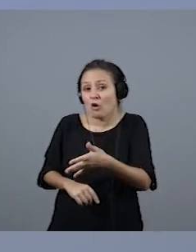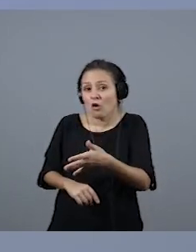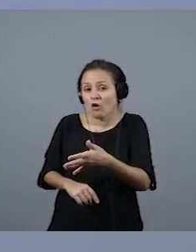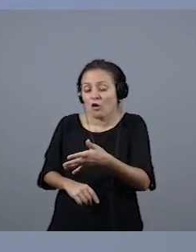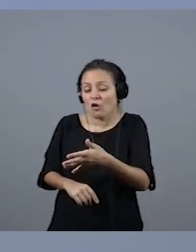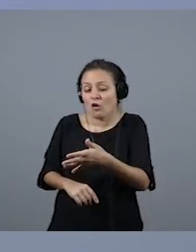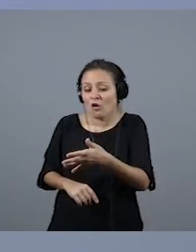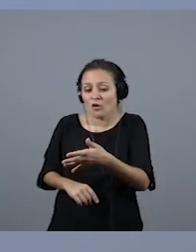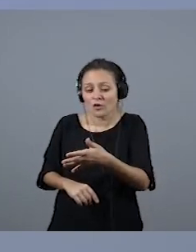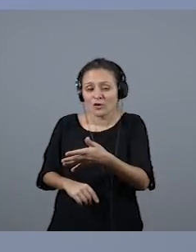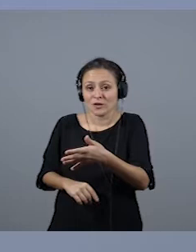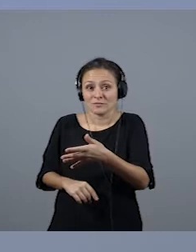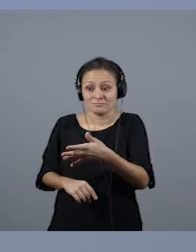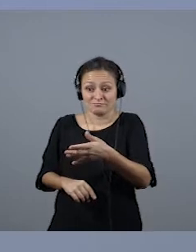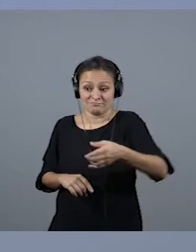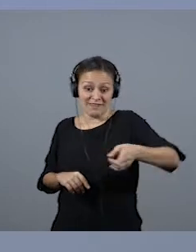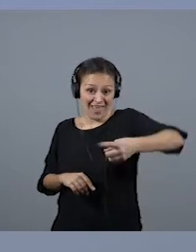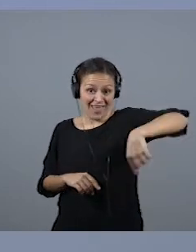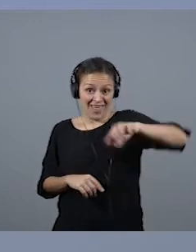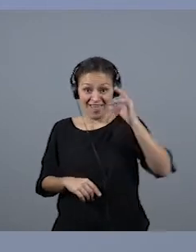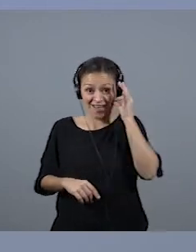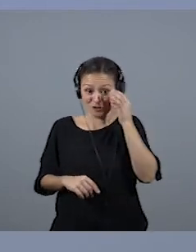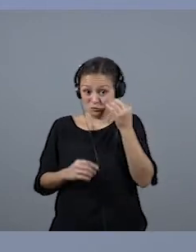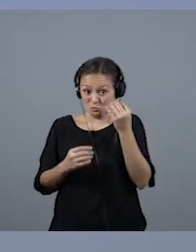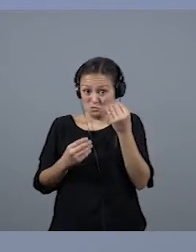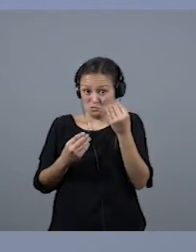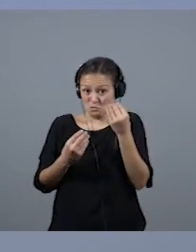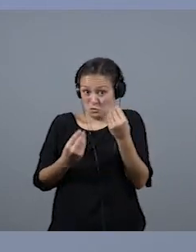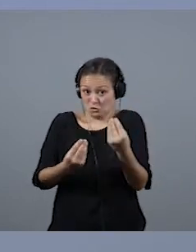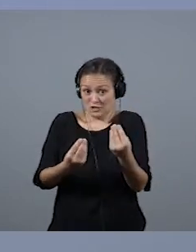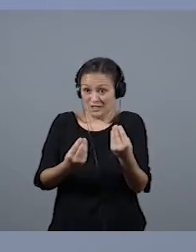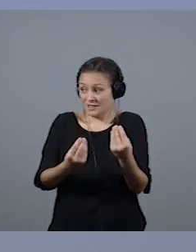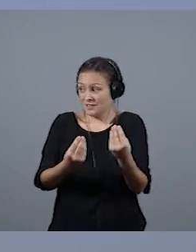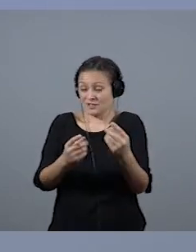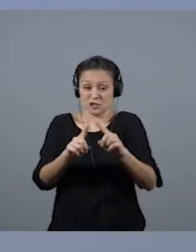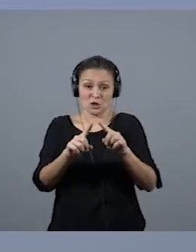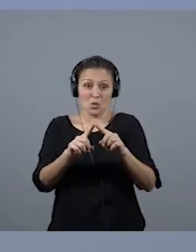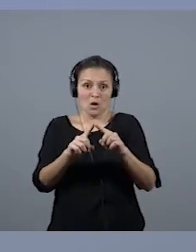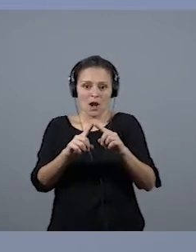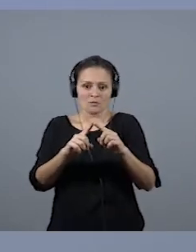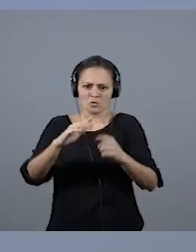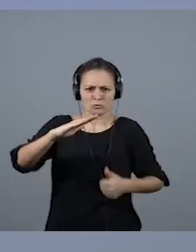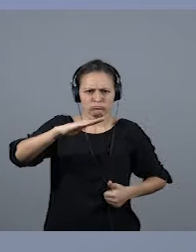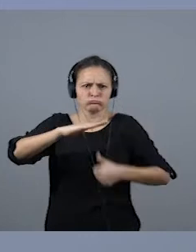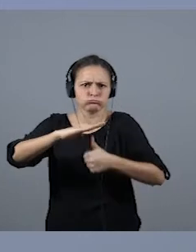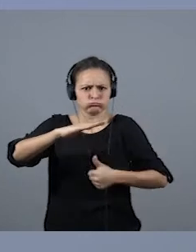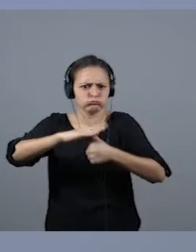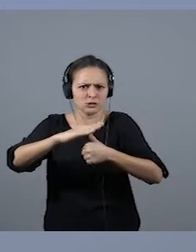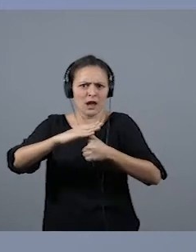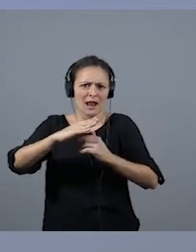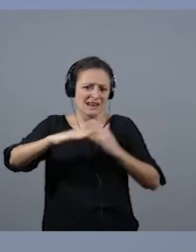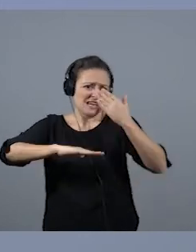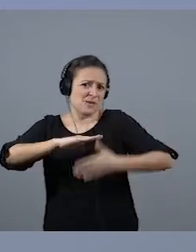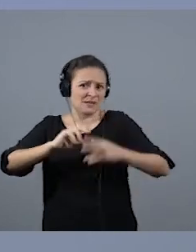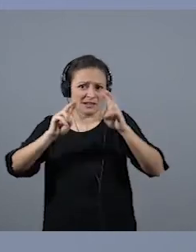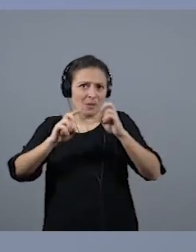muchas de ellas alcanzaron ese techo de cristal que es tan de moda hasta ahora, el